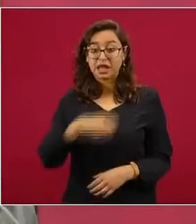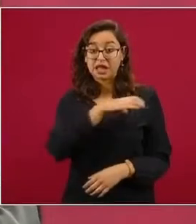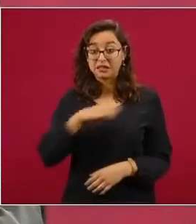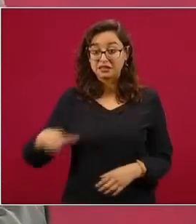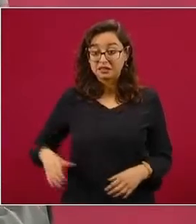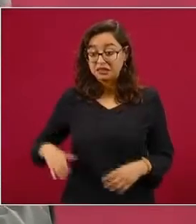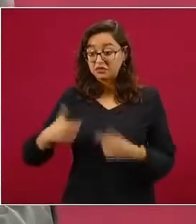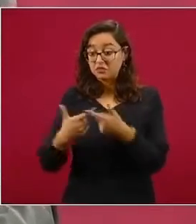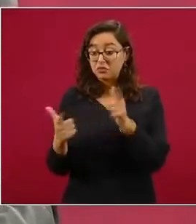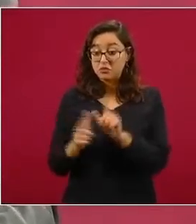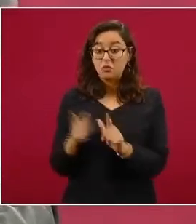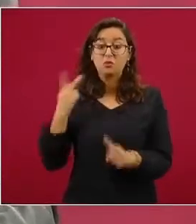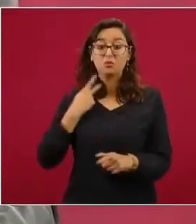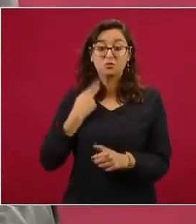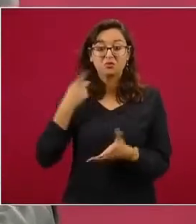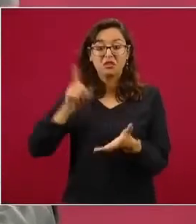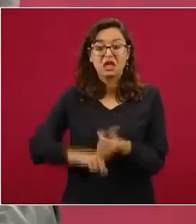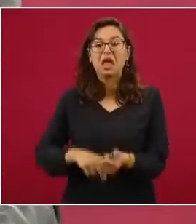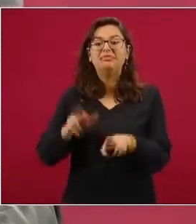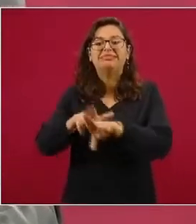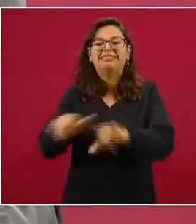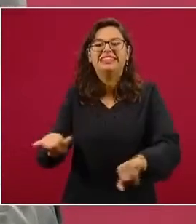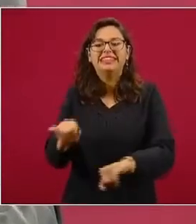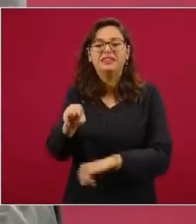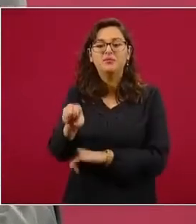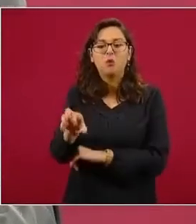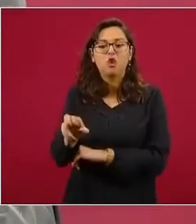me meto.